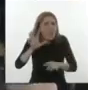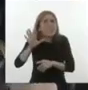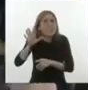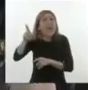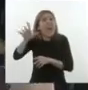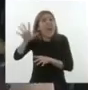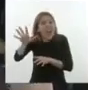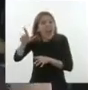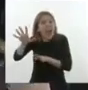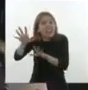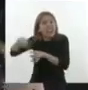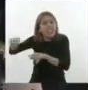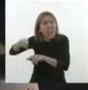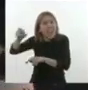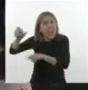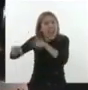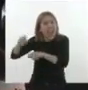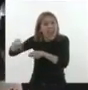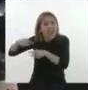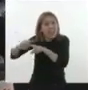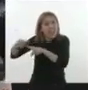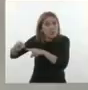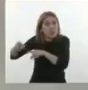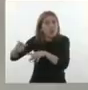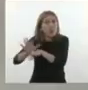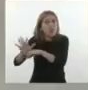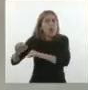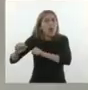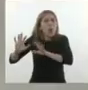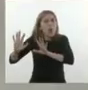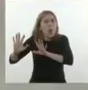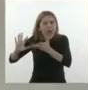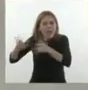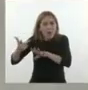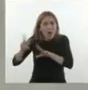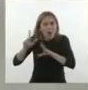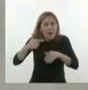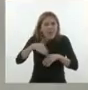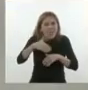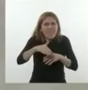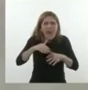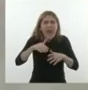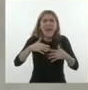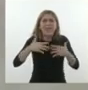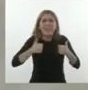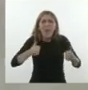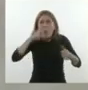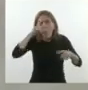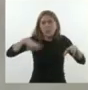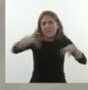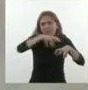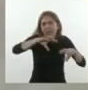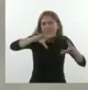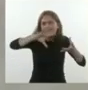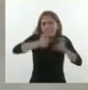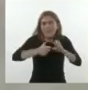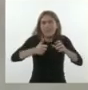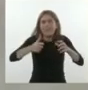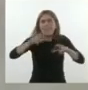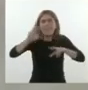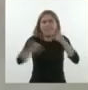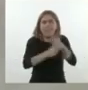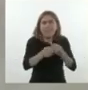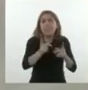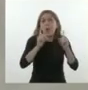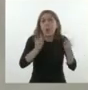una calamidad sanitaria, como las que algunos quieren, porque también los escuchamos hablar,